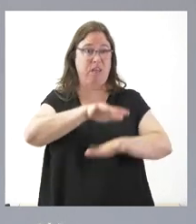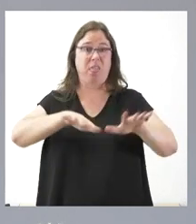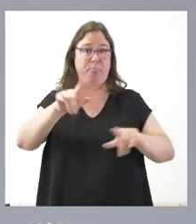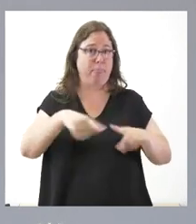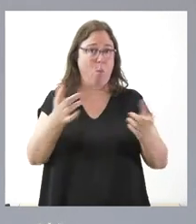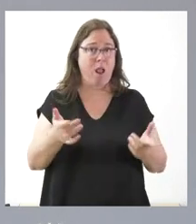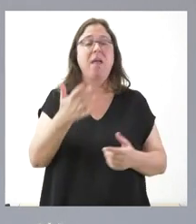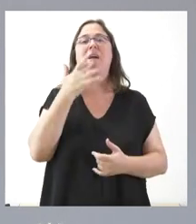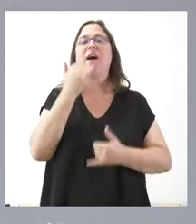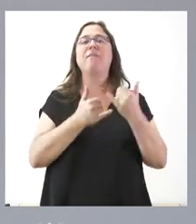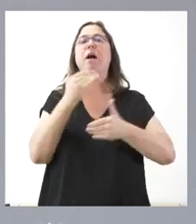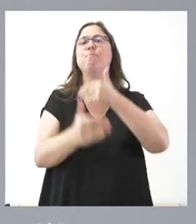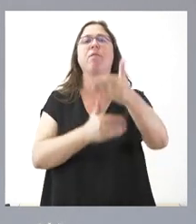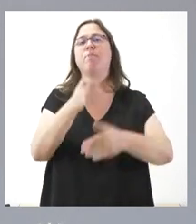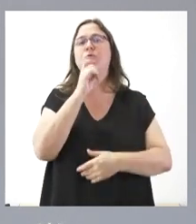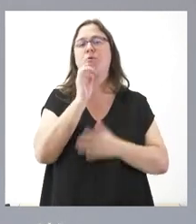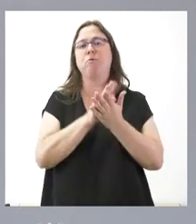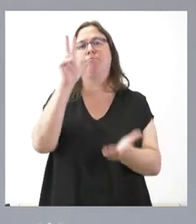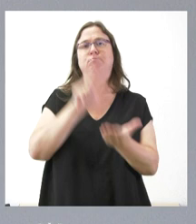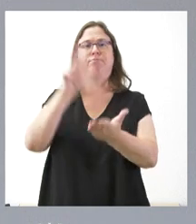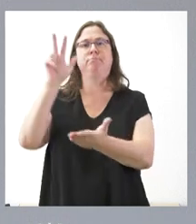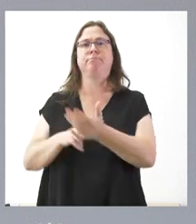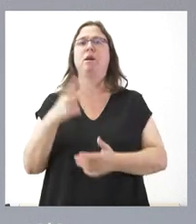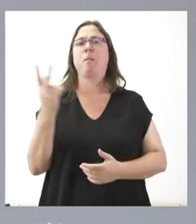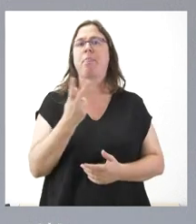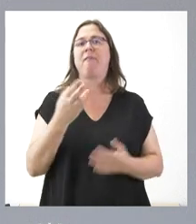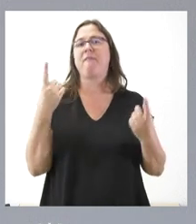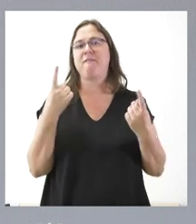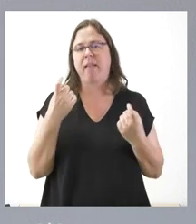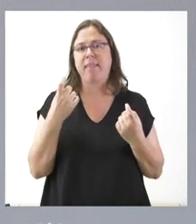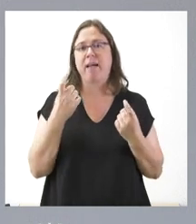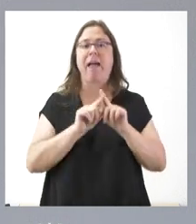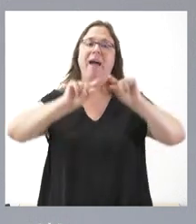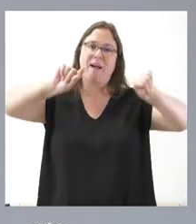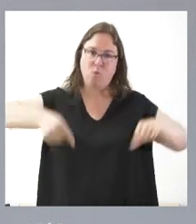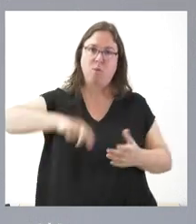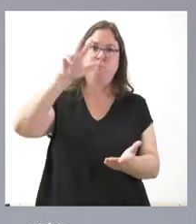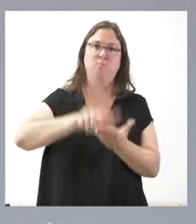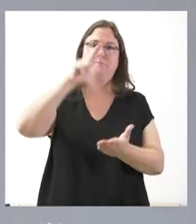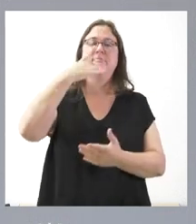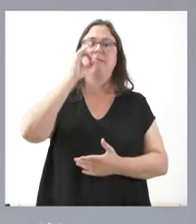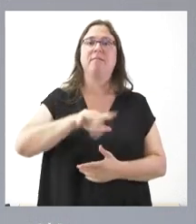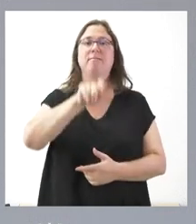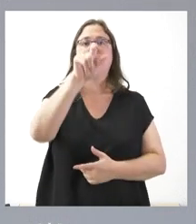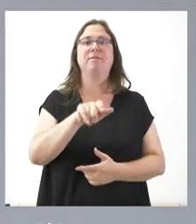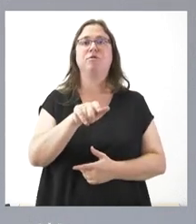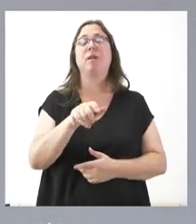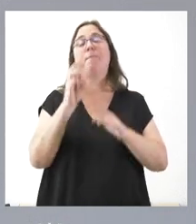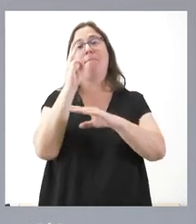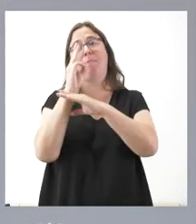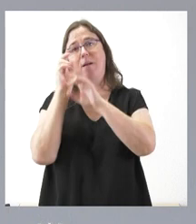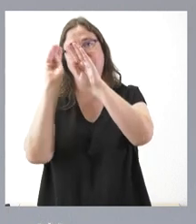que se sigue a partir de ahora, lógicamente, es la convalidación de estos acuerdos por parte de los respectivos parlamentos